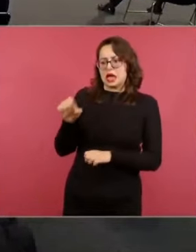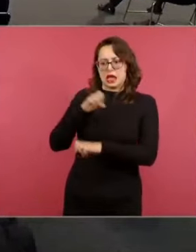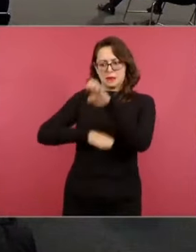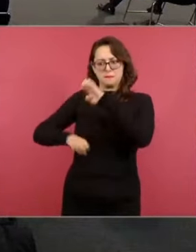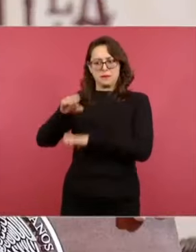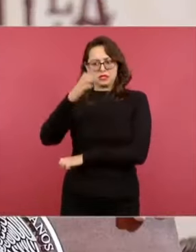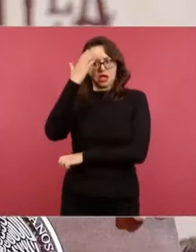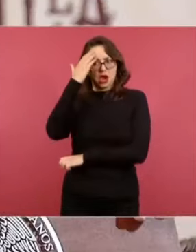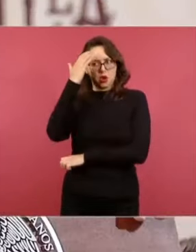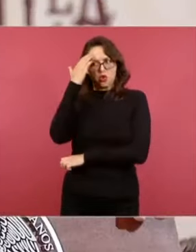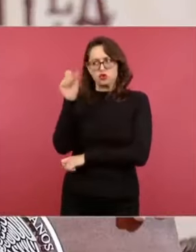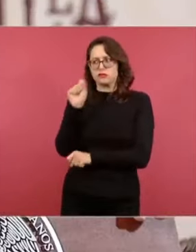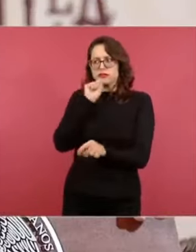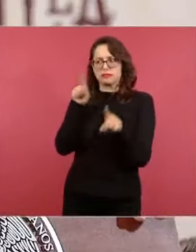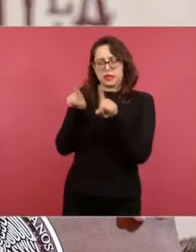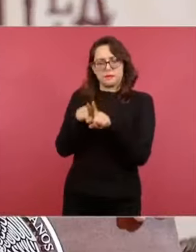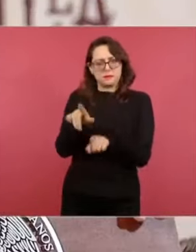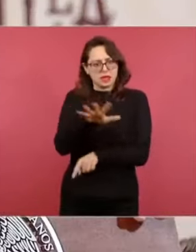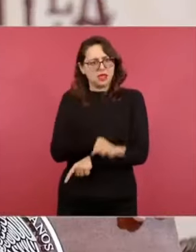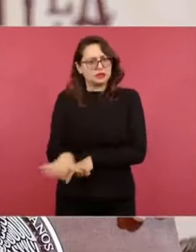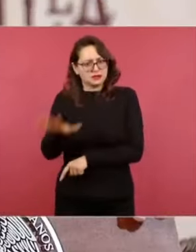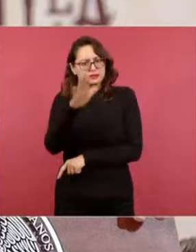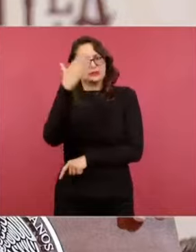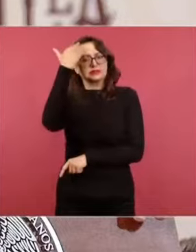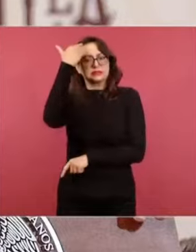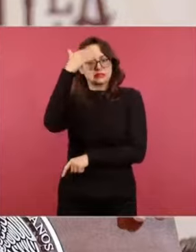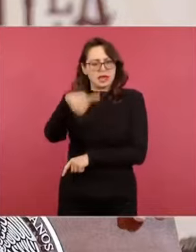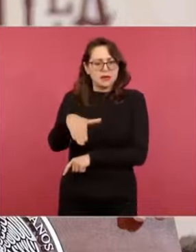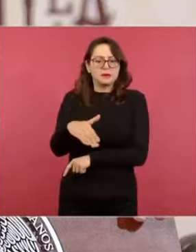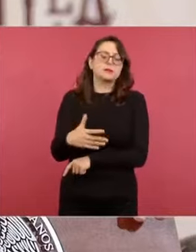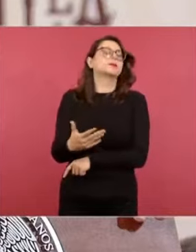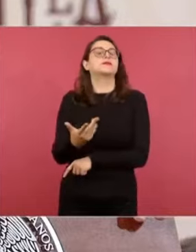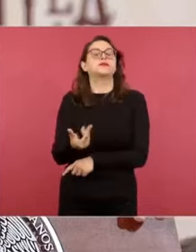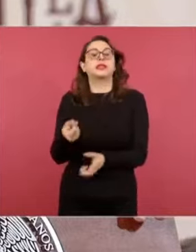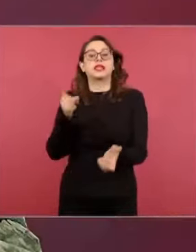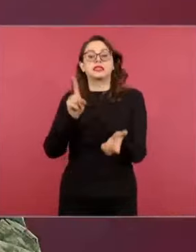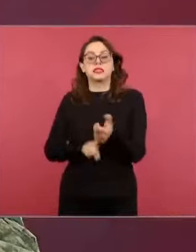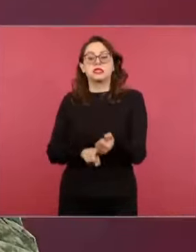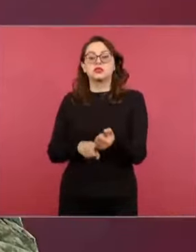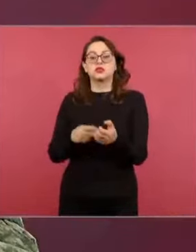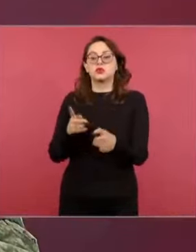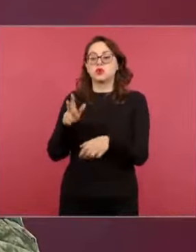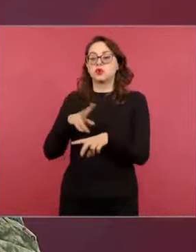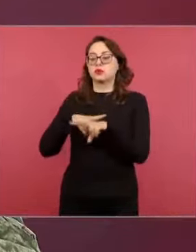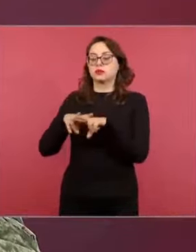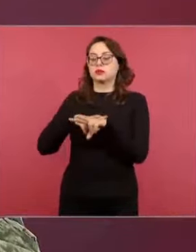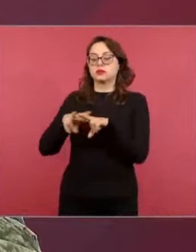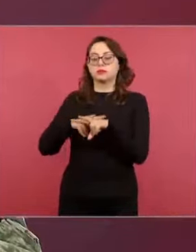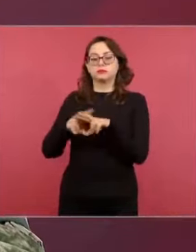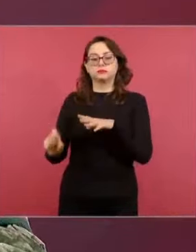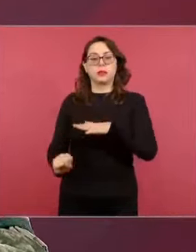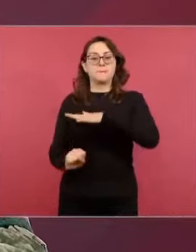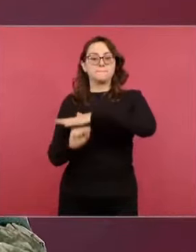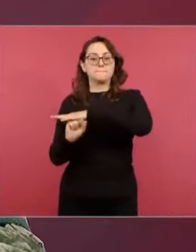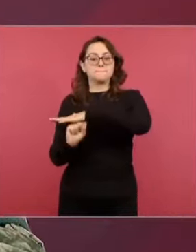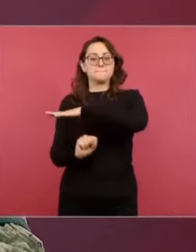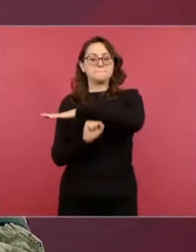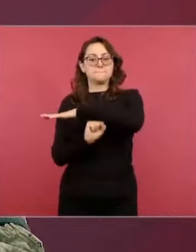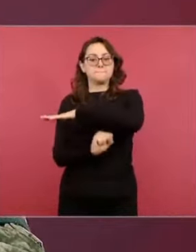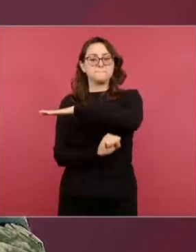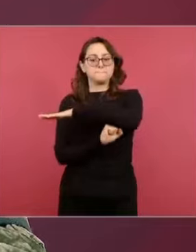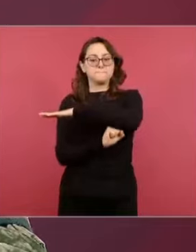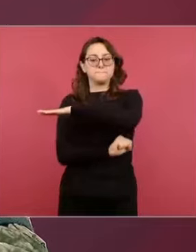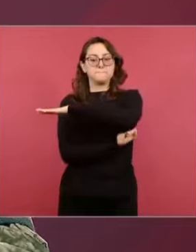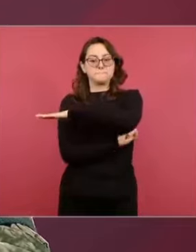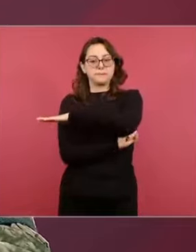parte constructiva, cada una de las columnas, cada uno de los pilotes que se están colocando en todo